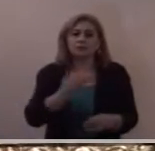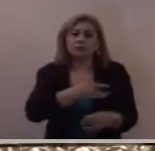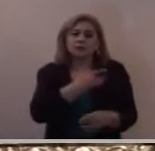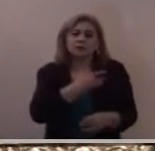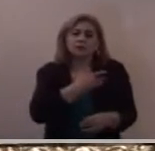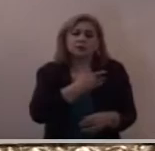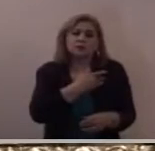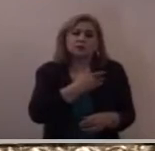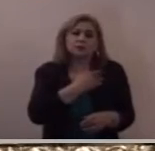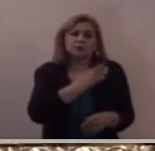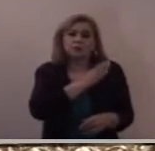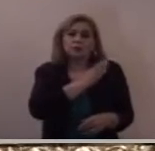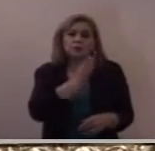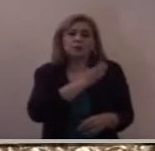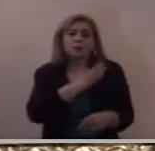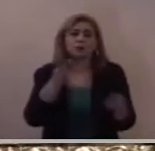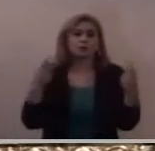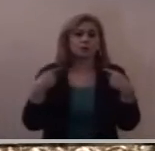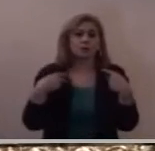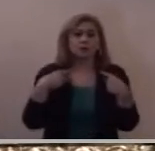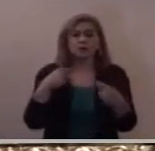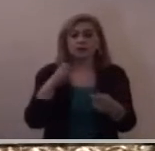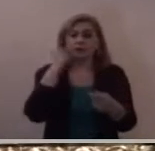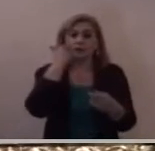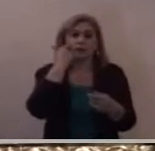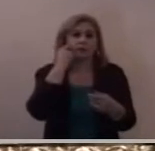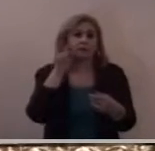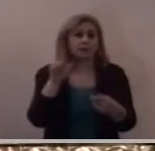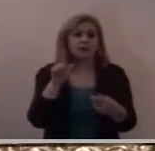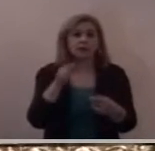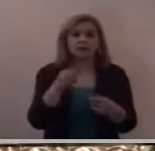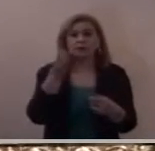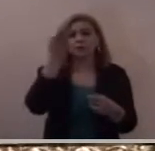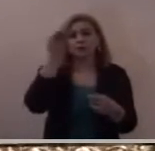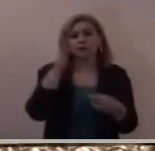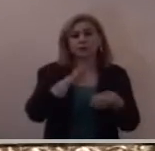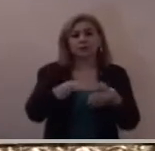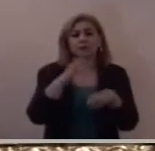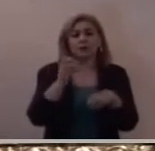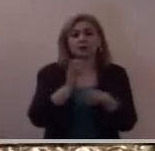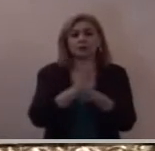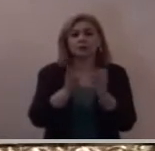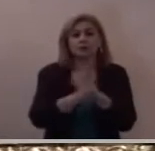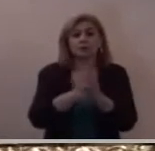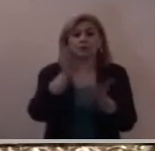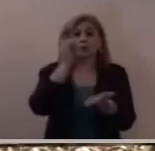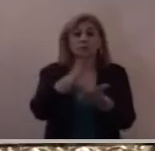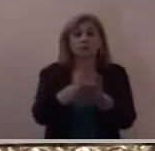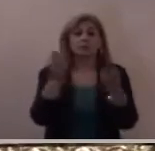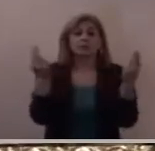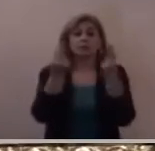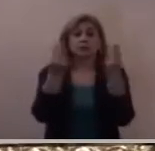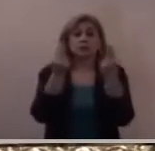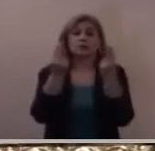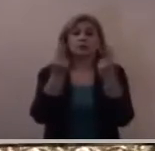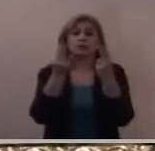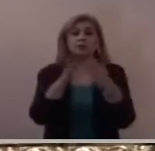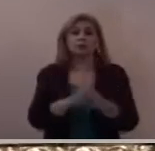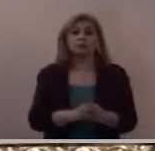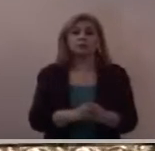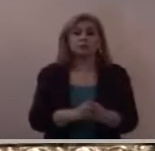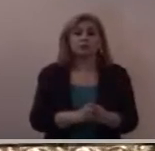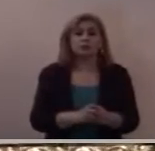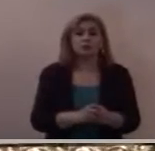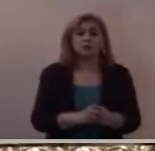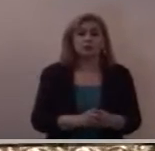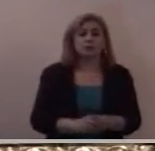no quiere pedirle más a Jesús que aquel milagro no lo pone en